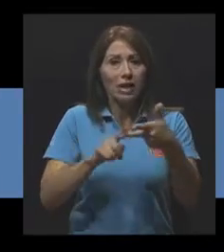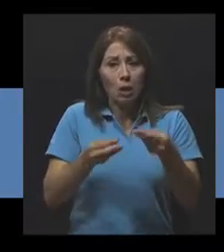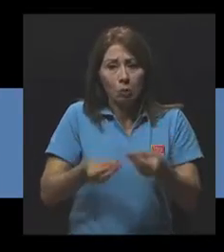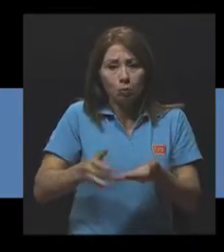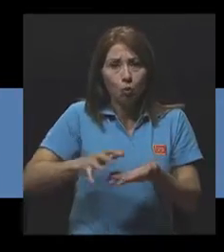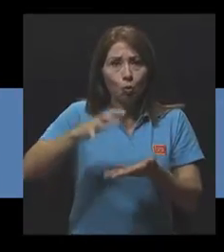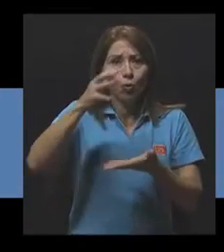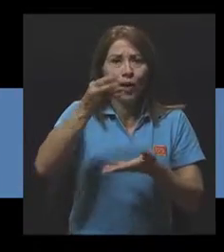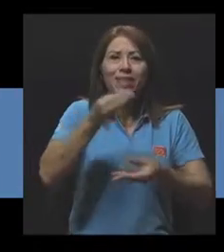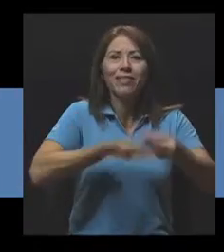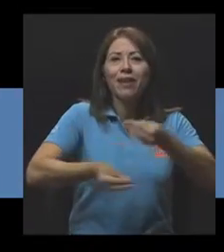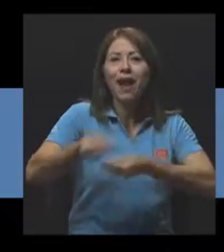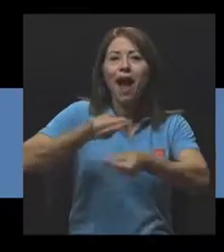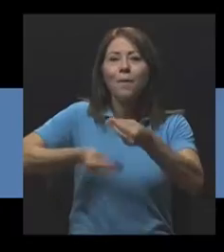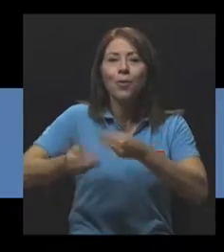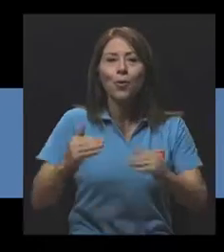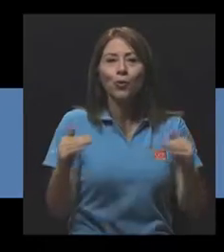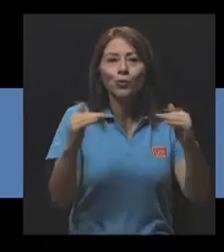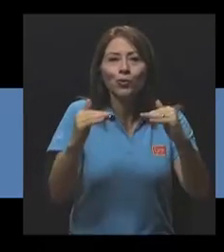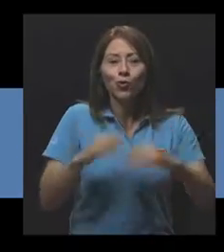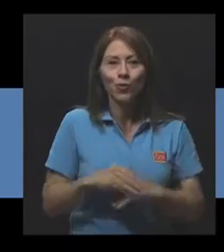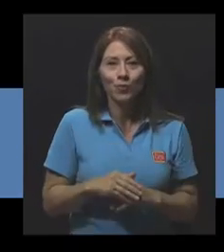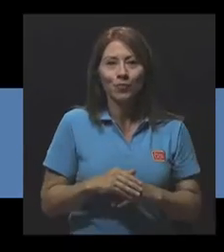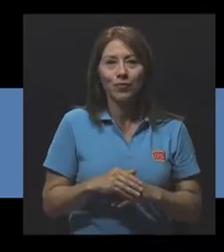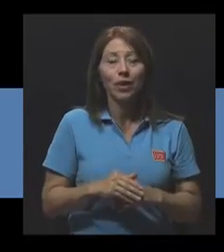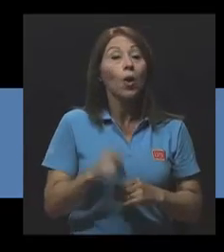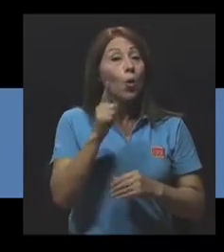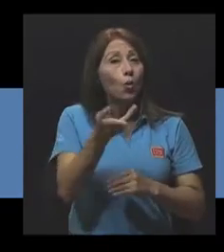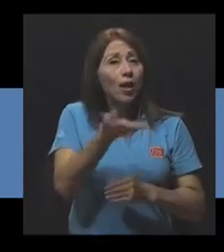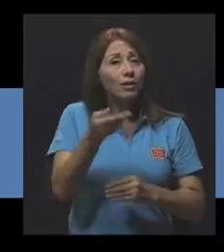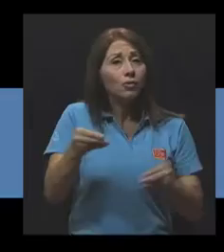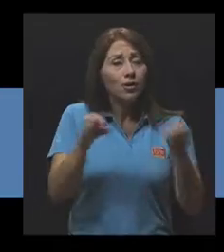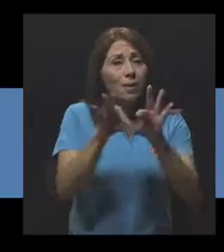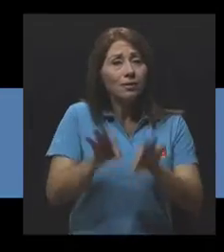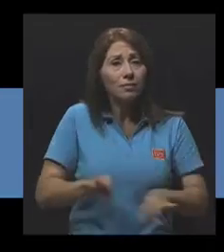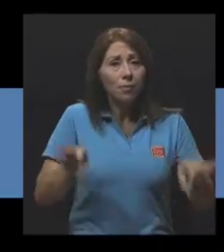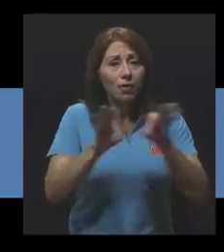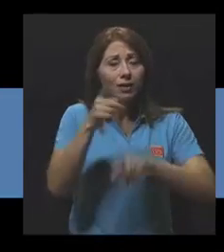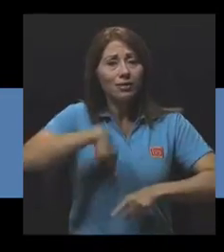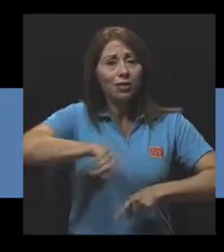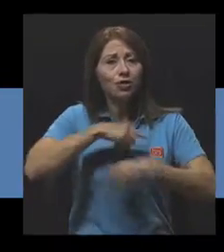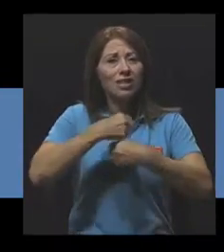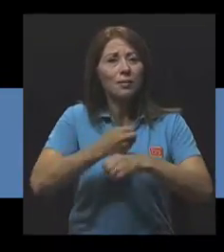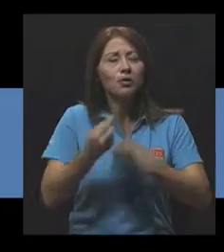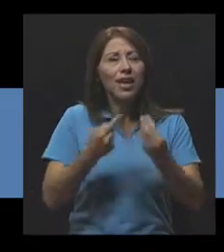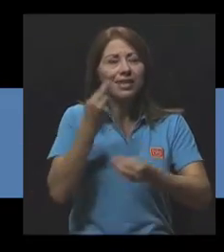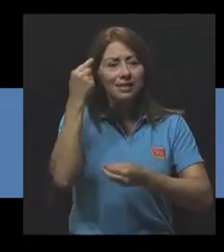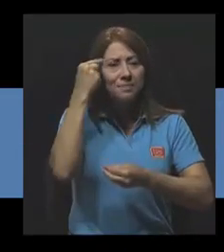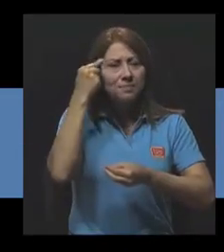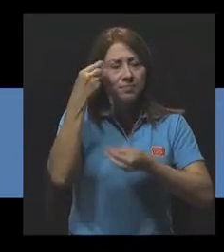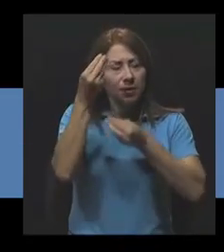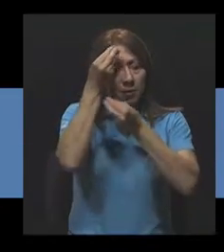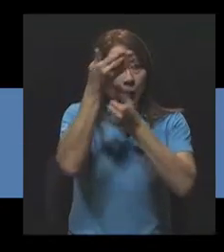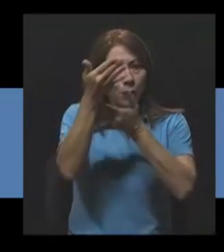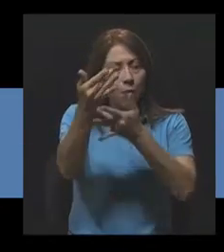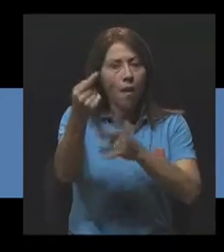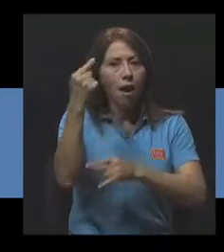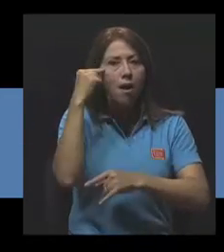Que tal vez que lo más importante o una de las cosas más importantes de lo que nosotros hacemos es crear conciencia.